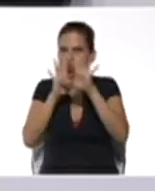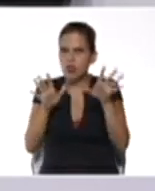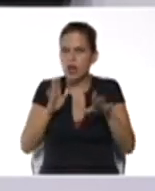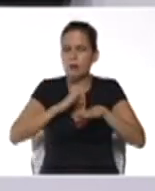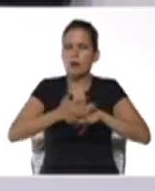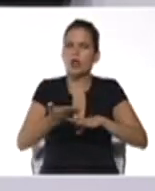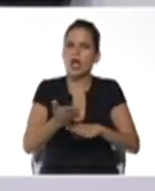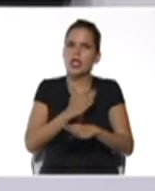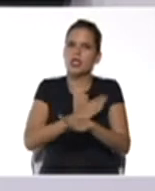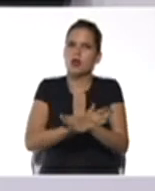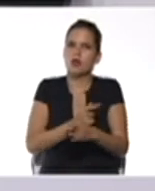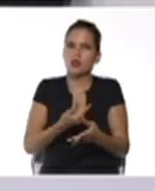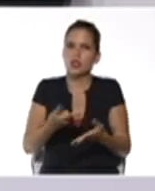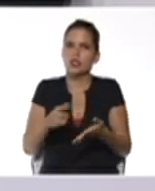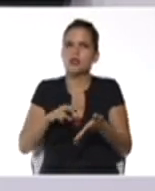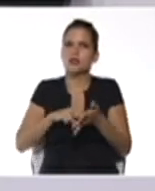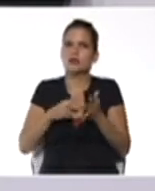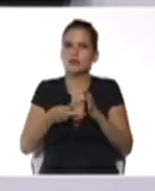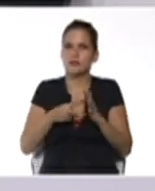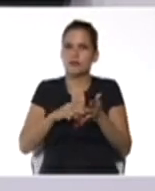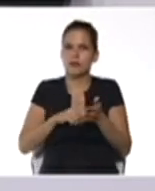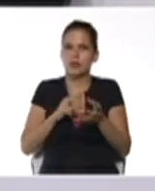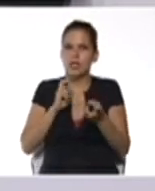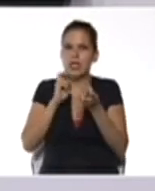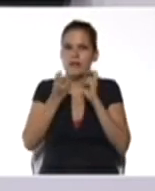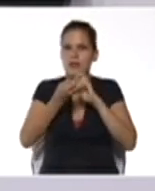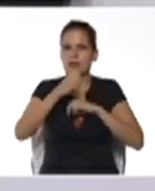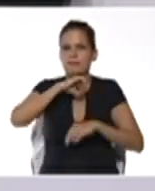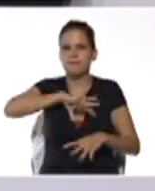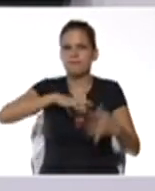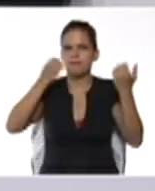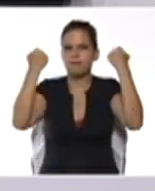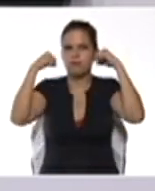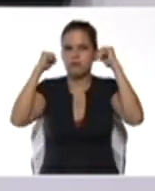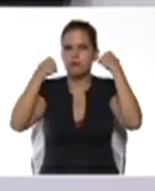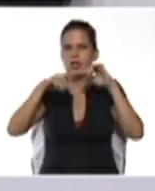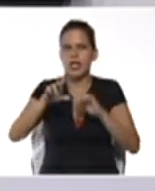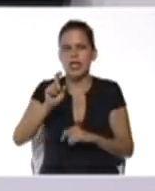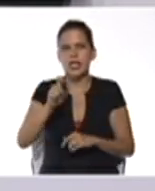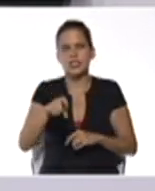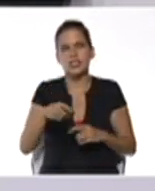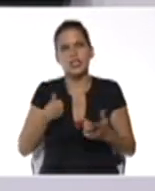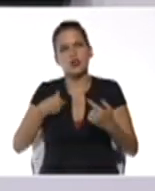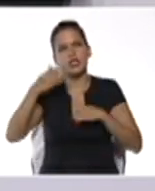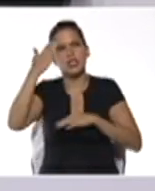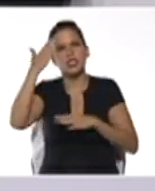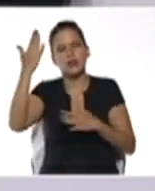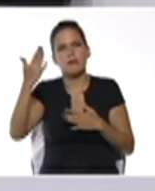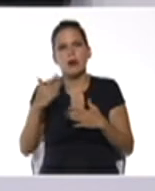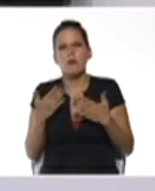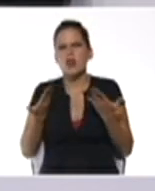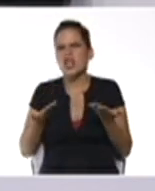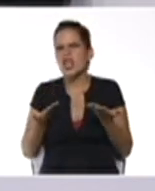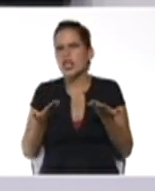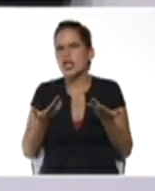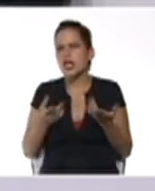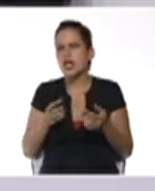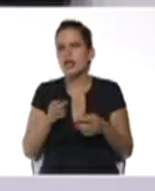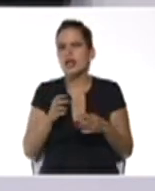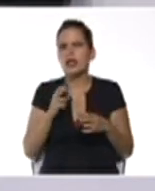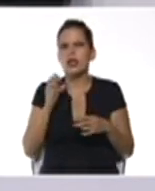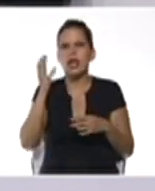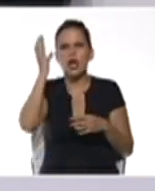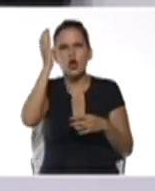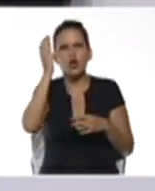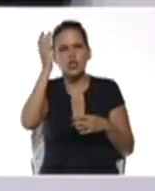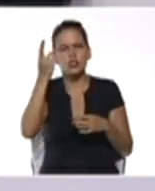cada uno de estos contenidos y referentes teóricos prácticos es necesario que sepamos qué conocimientos previos tienen en